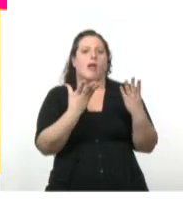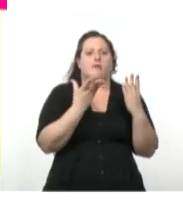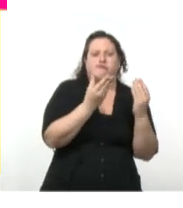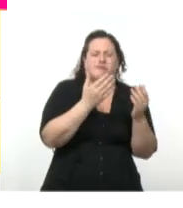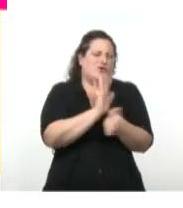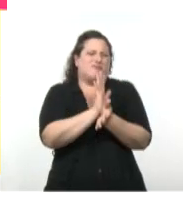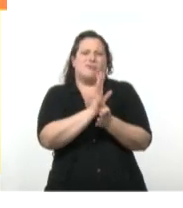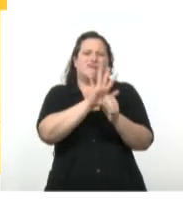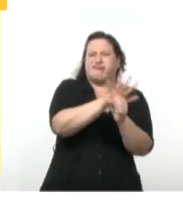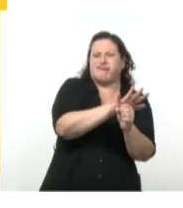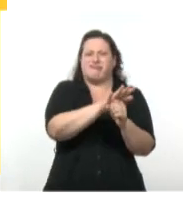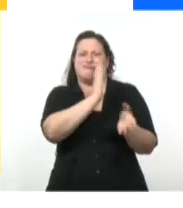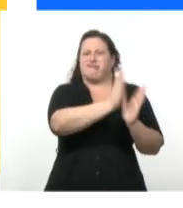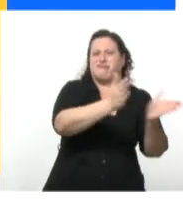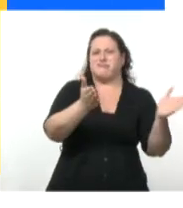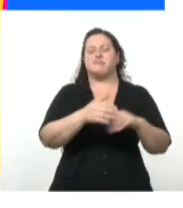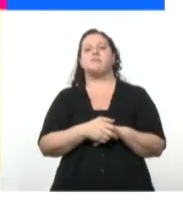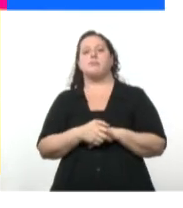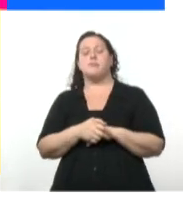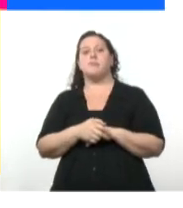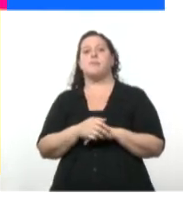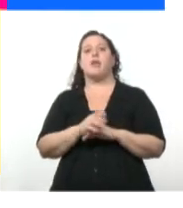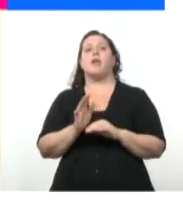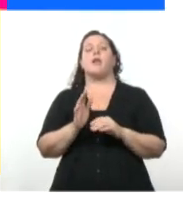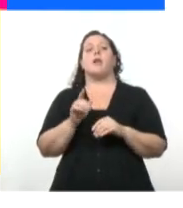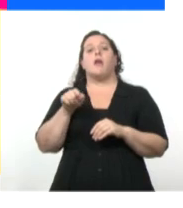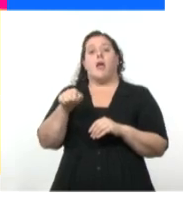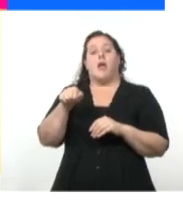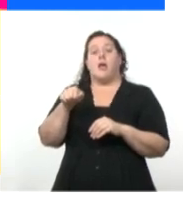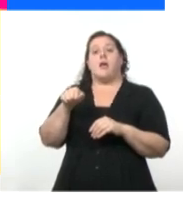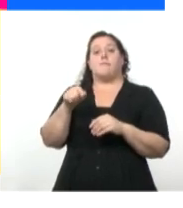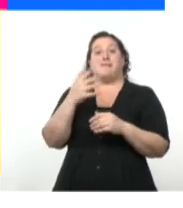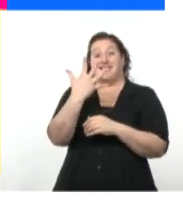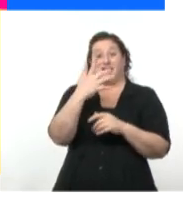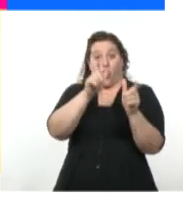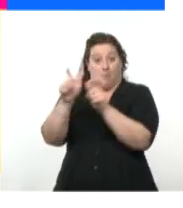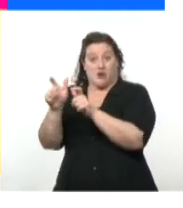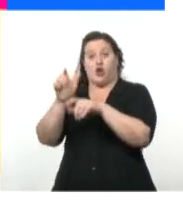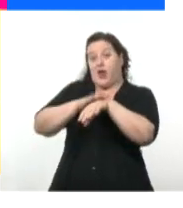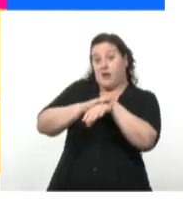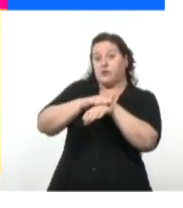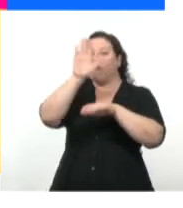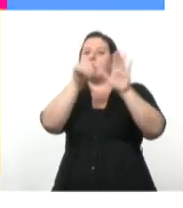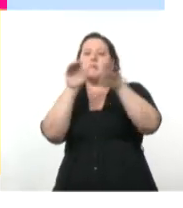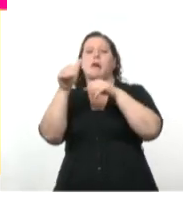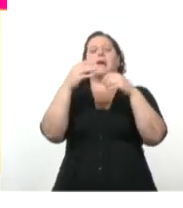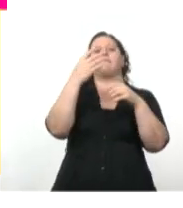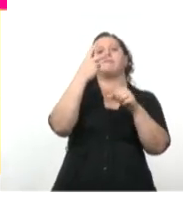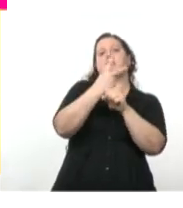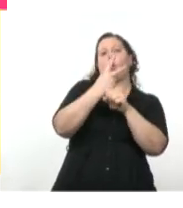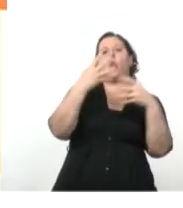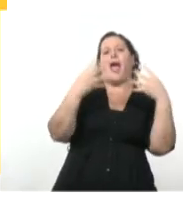Segunda Guerra Mundial, la pentarquía llama a elecciones. Batista es elegido presidente y gobierna Cuba hasta